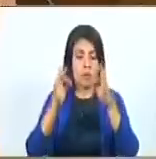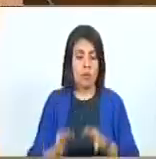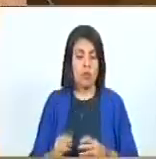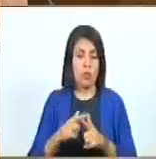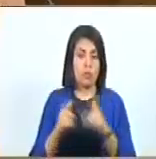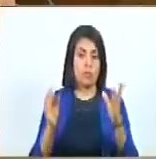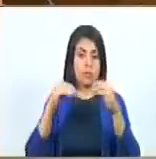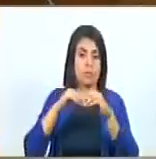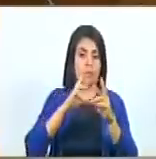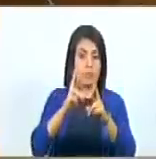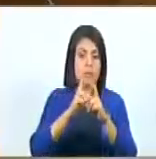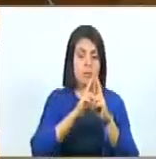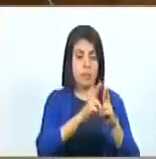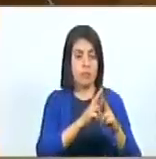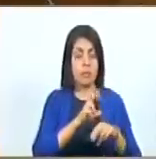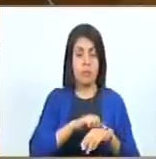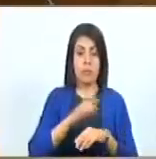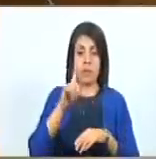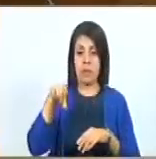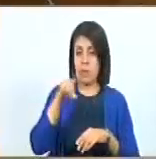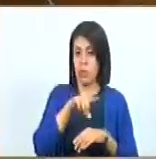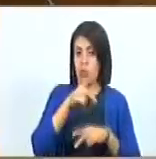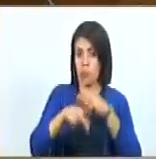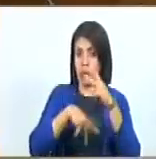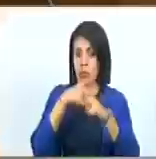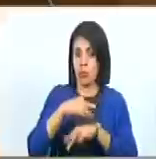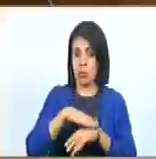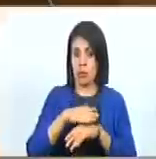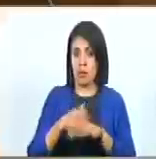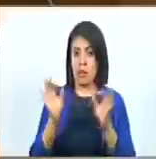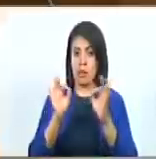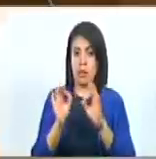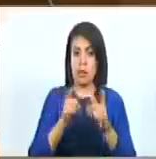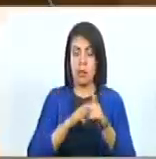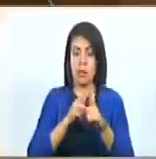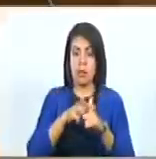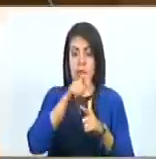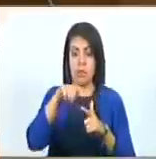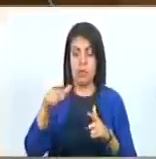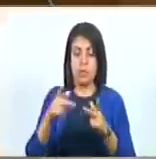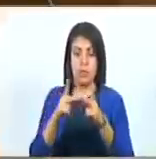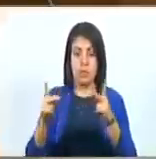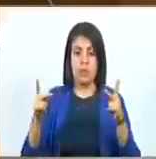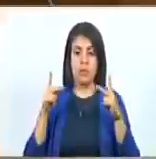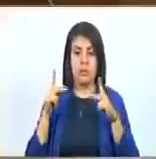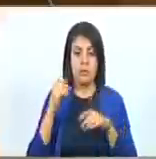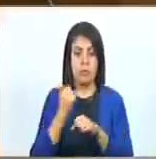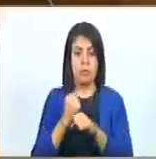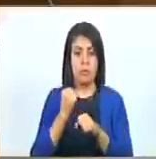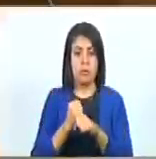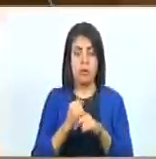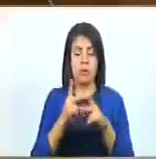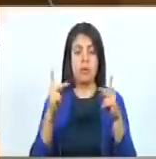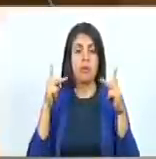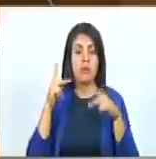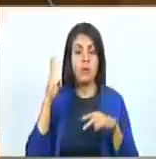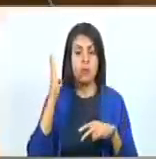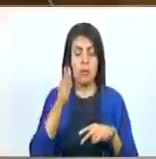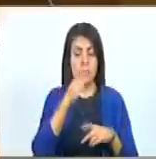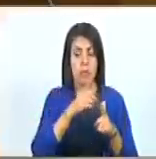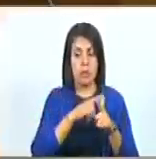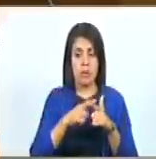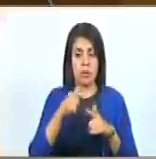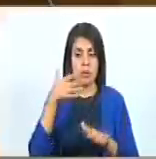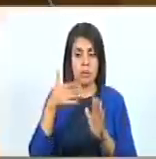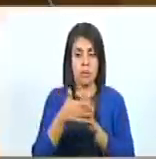y adecuada respuesta. De no producirse ésta, las funcionarias públicas y funcionarios públicos serán sancionados y